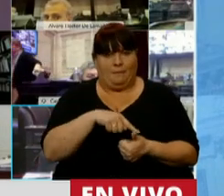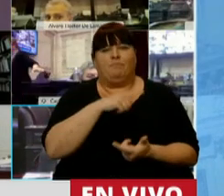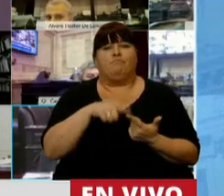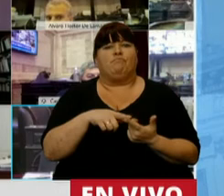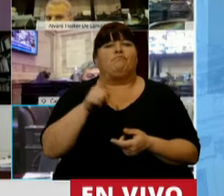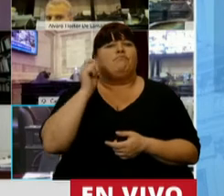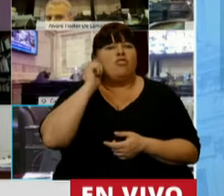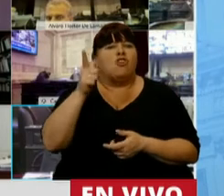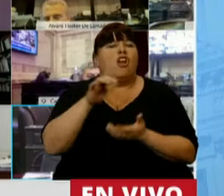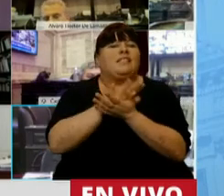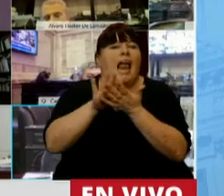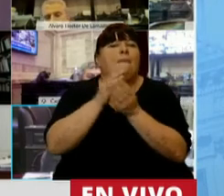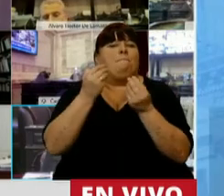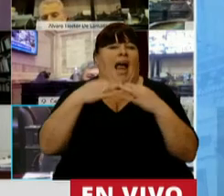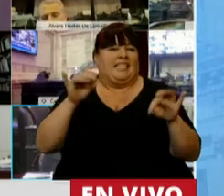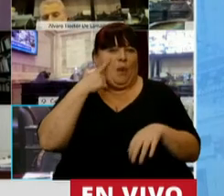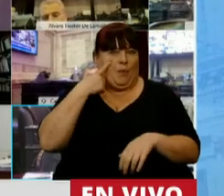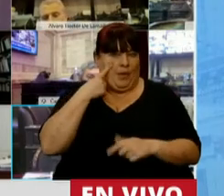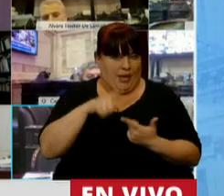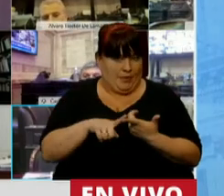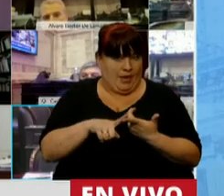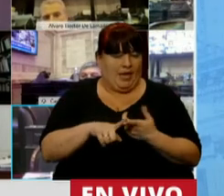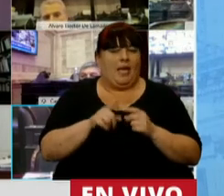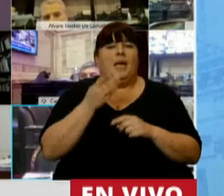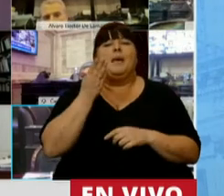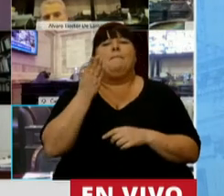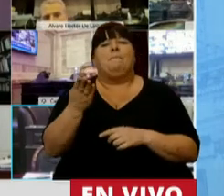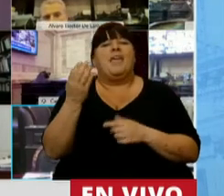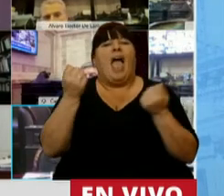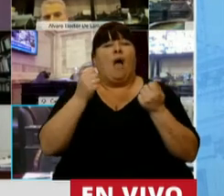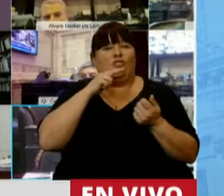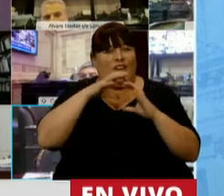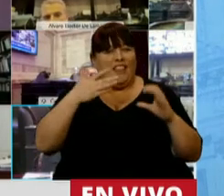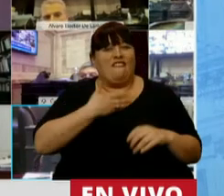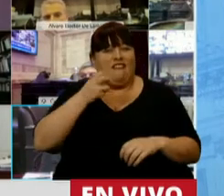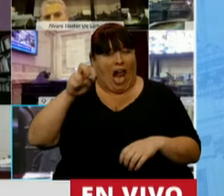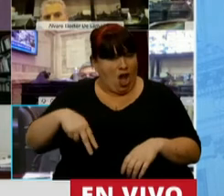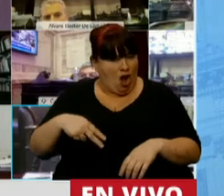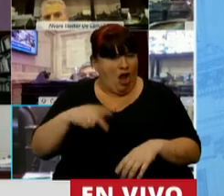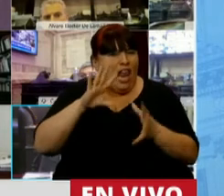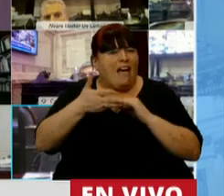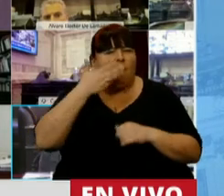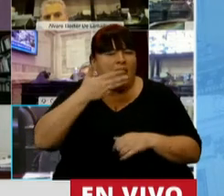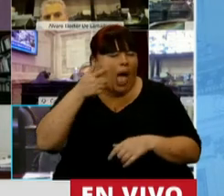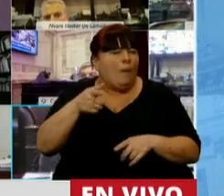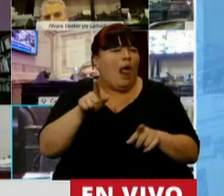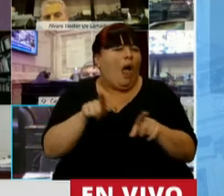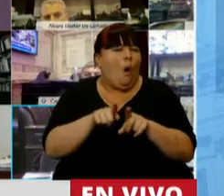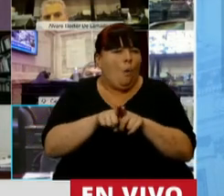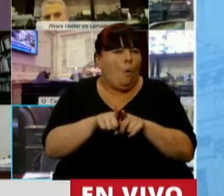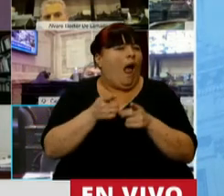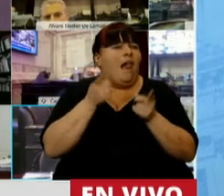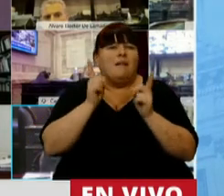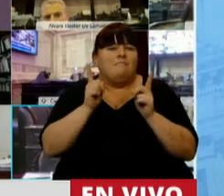Lograr un salvoconducto para salir con vida y pedir un falcon verde son expresiones del discurso que